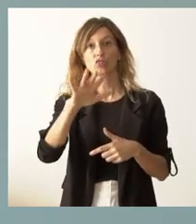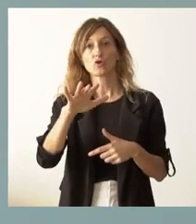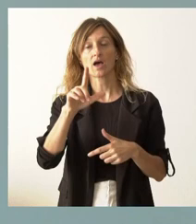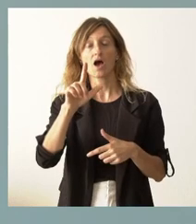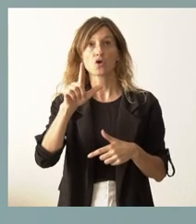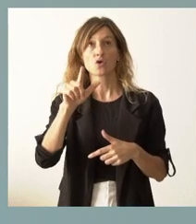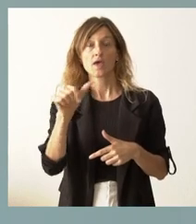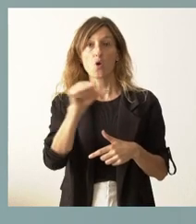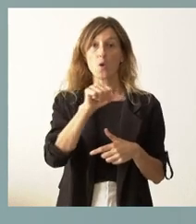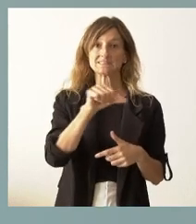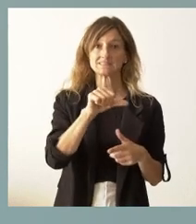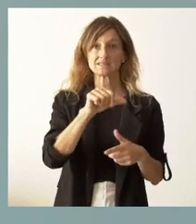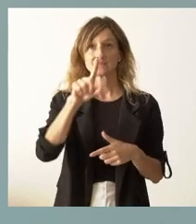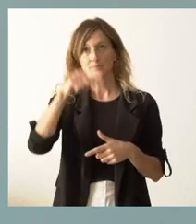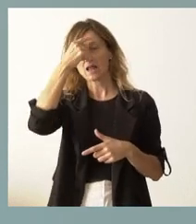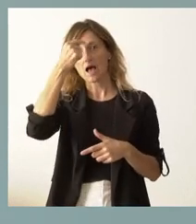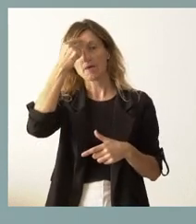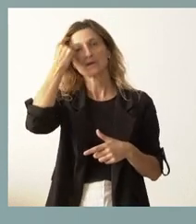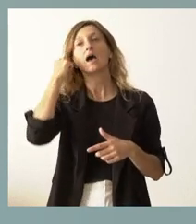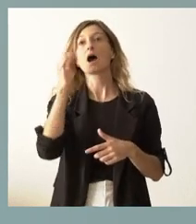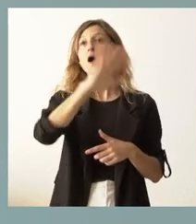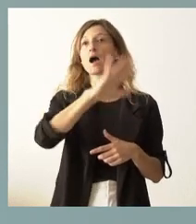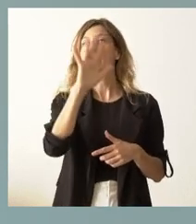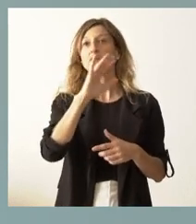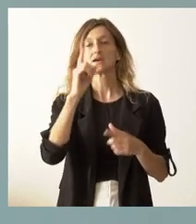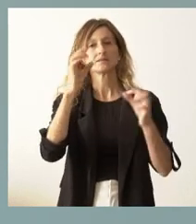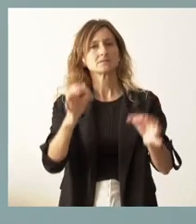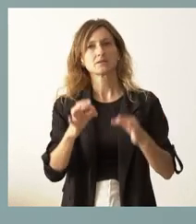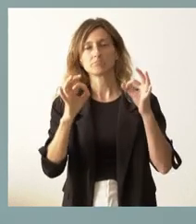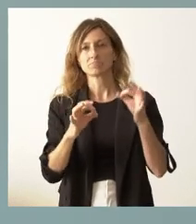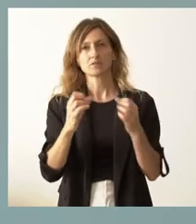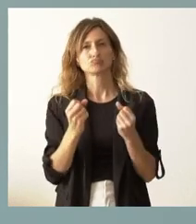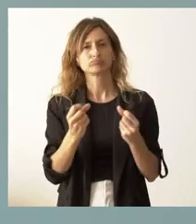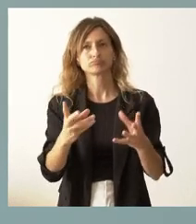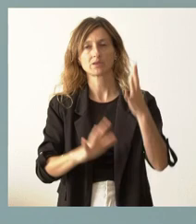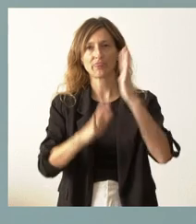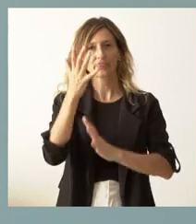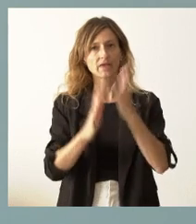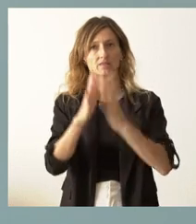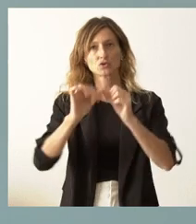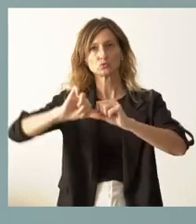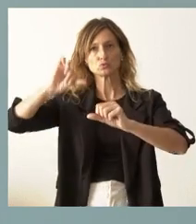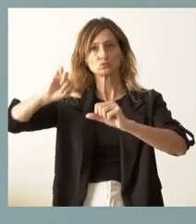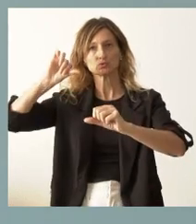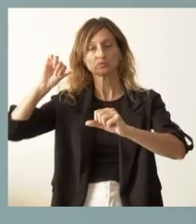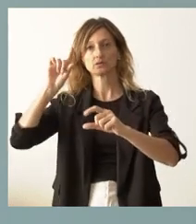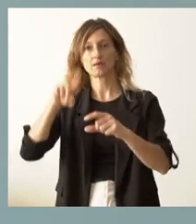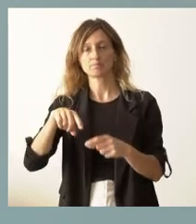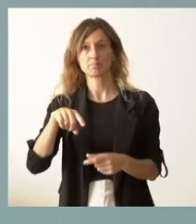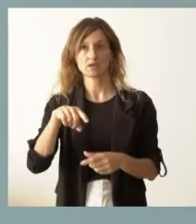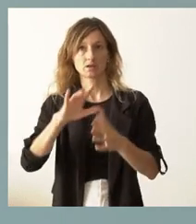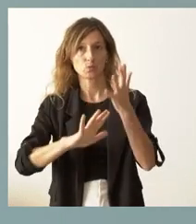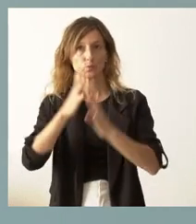comunidad y la zona también de Ávila es una zona históricamente con mayor volumen de incendios, incendios también, muchos de ellos